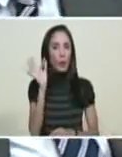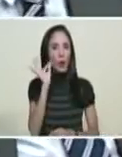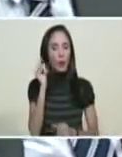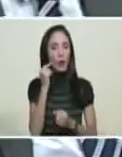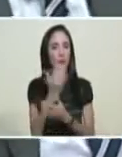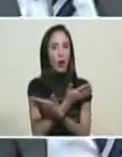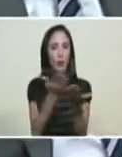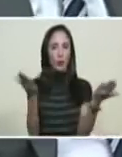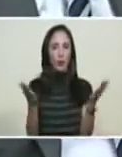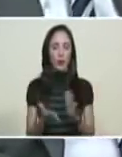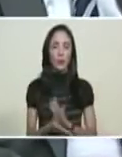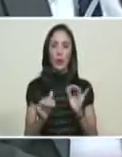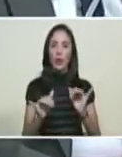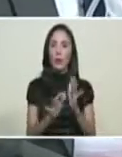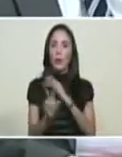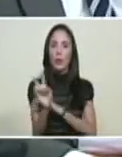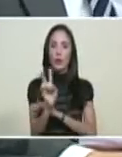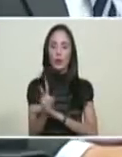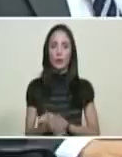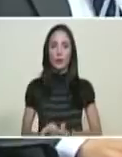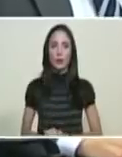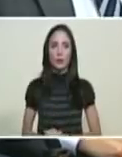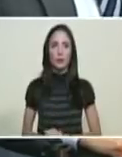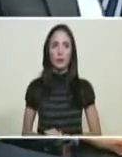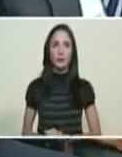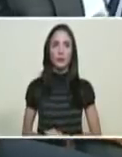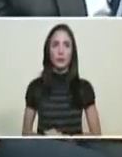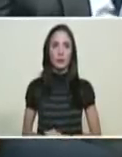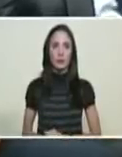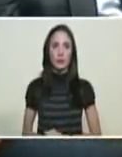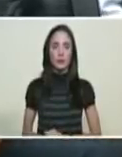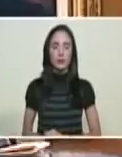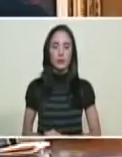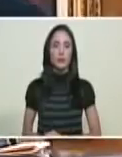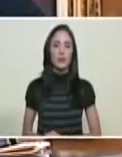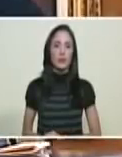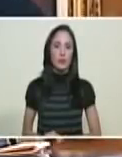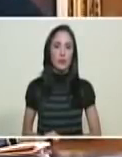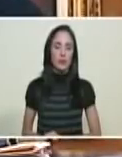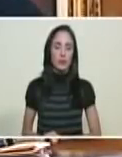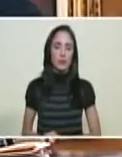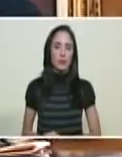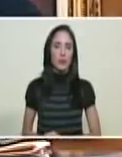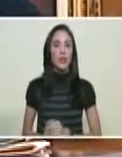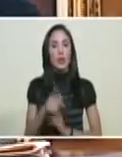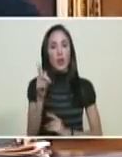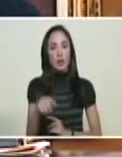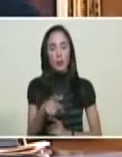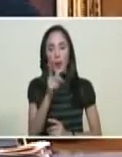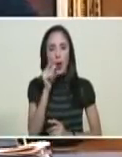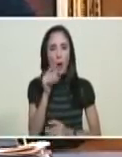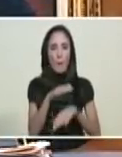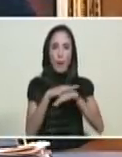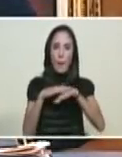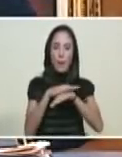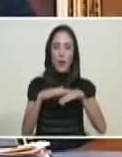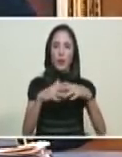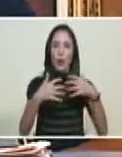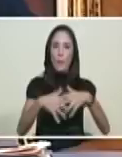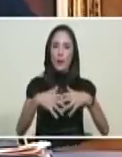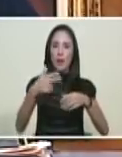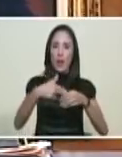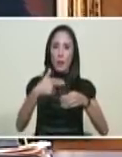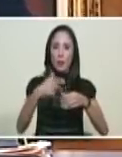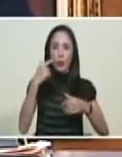de nuestra querida industria petrolera, ministro del Poder Popular para el Petróleo,